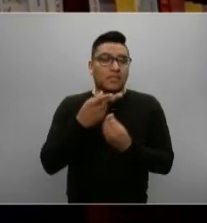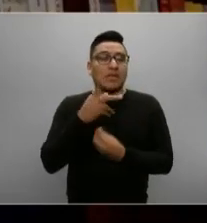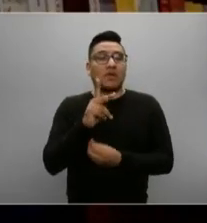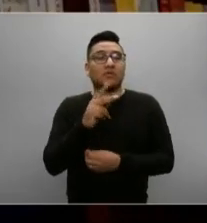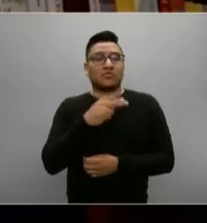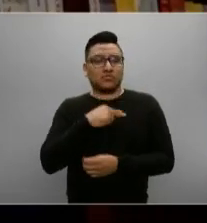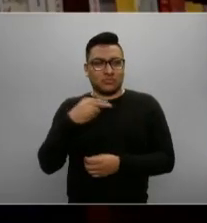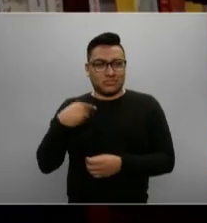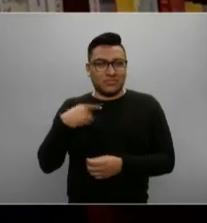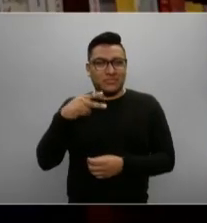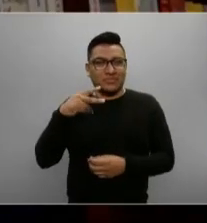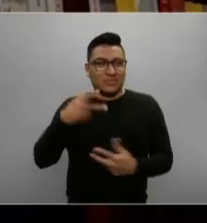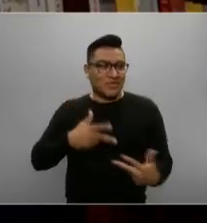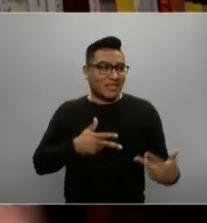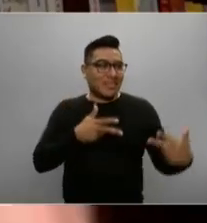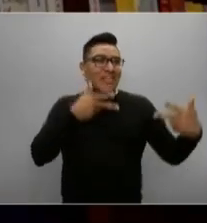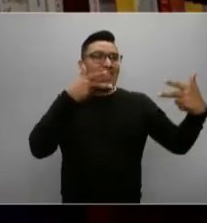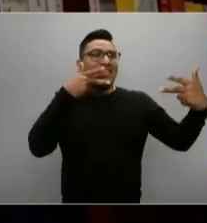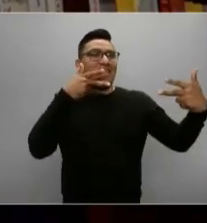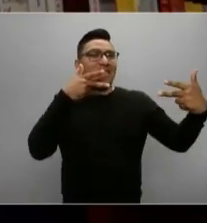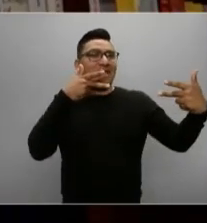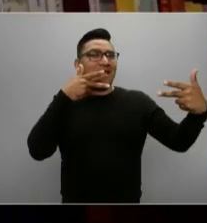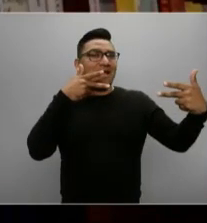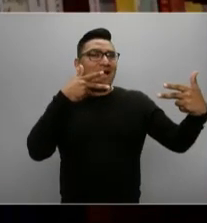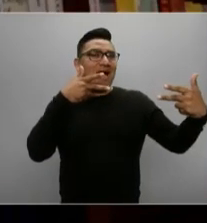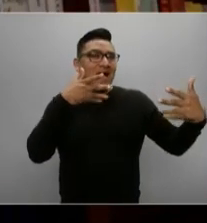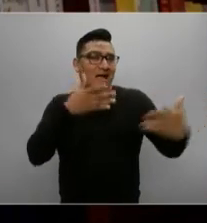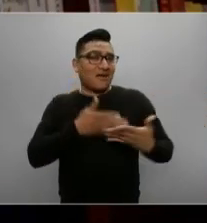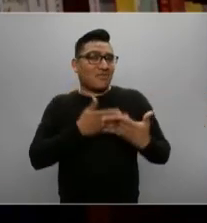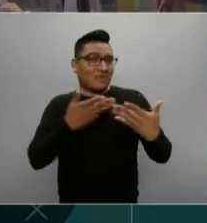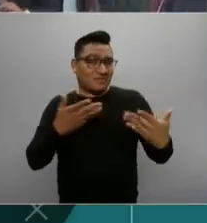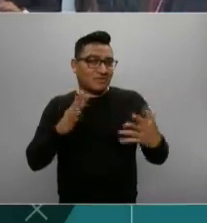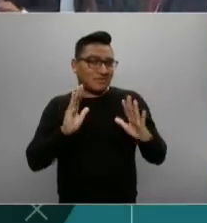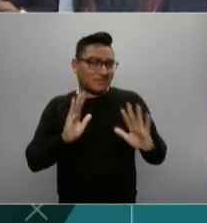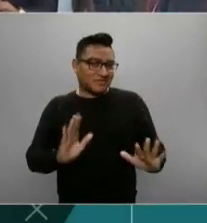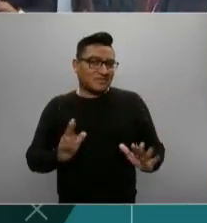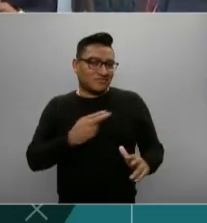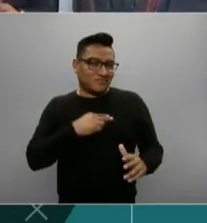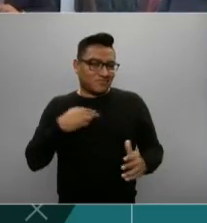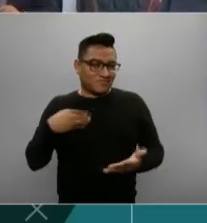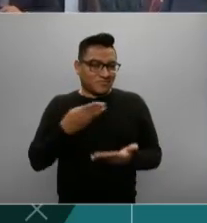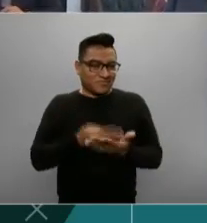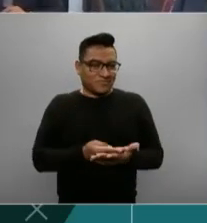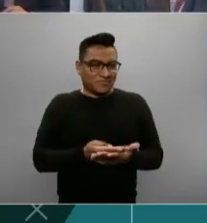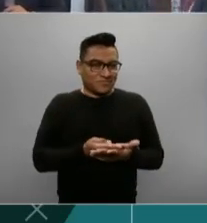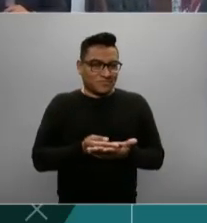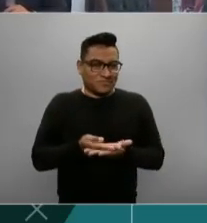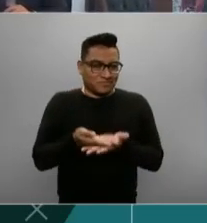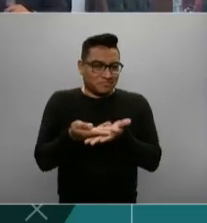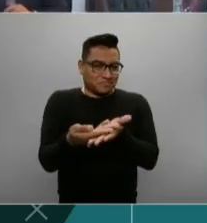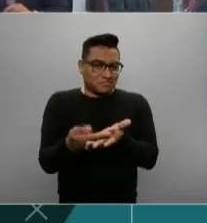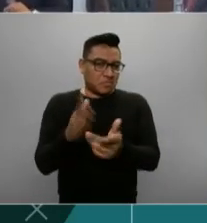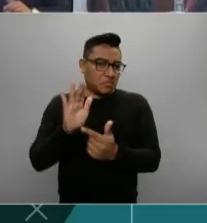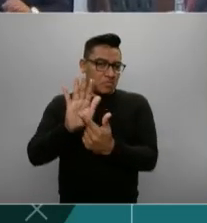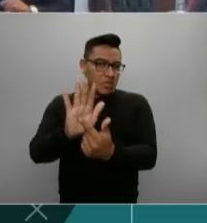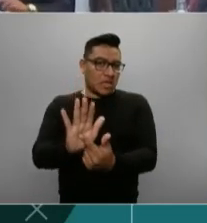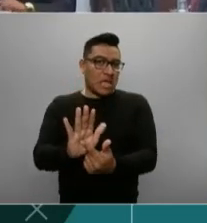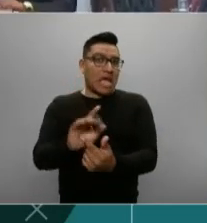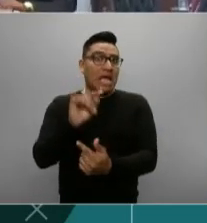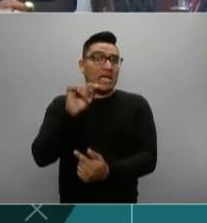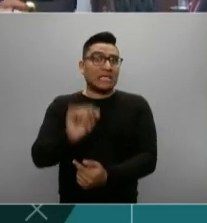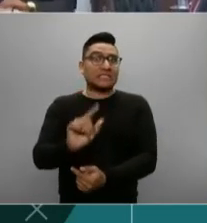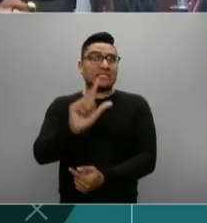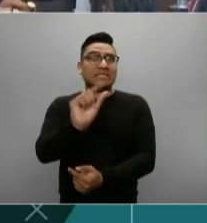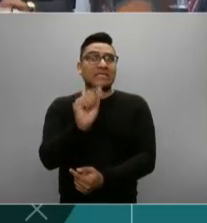de distancia, ahora que ya se ha presentado la iniciativa, corren 72 horas